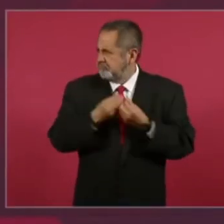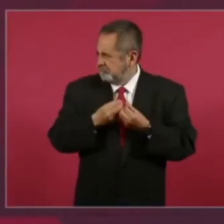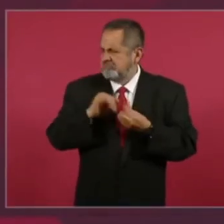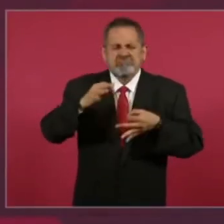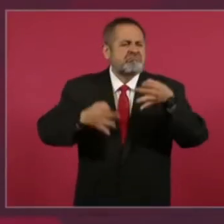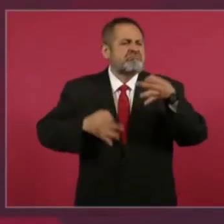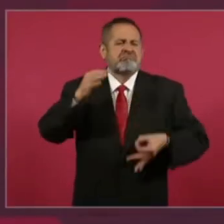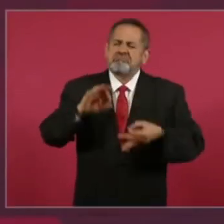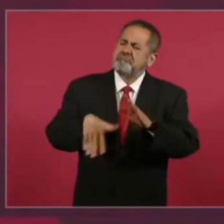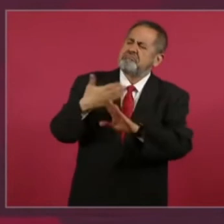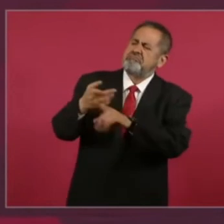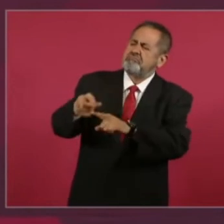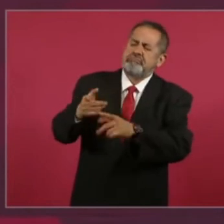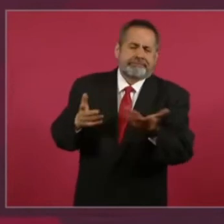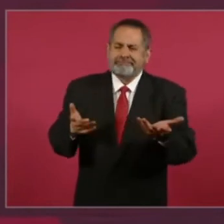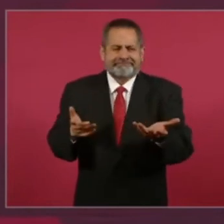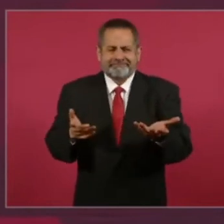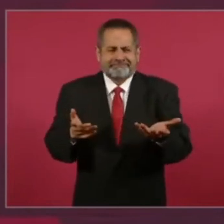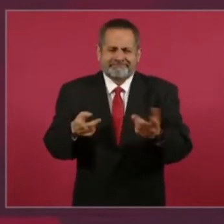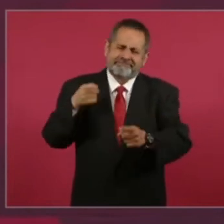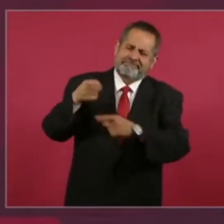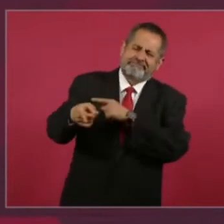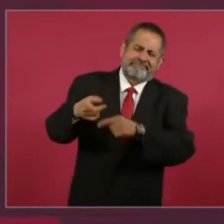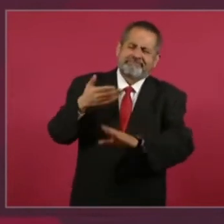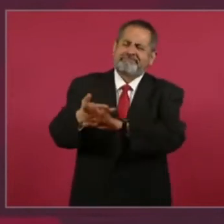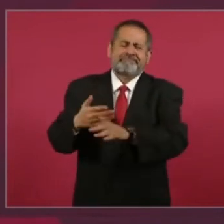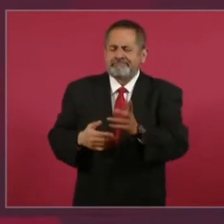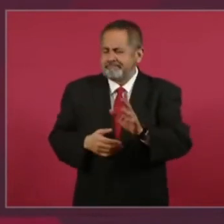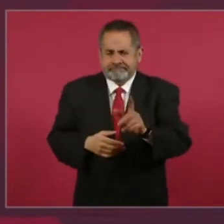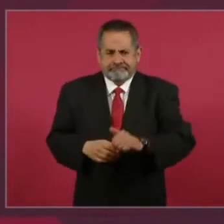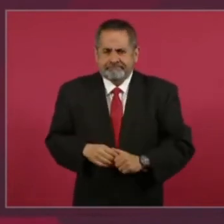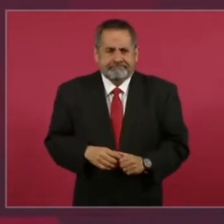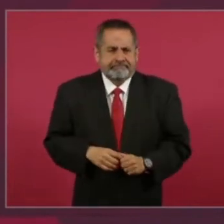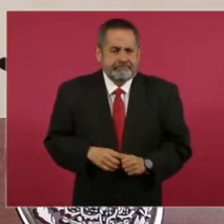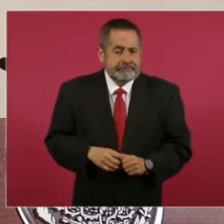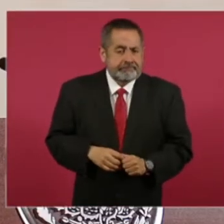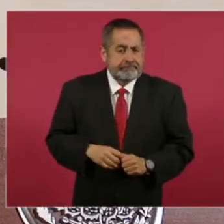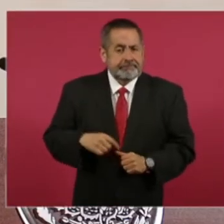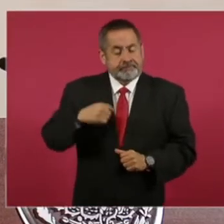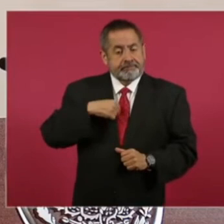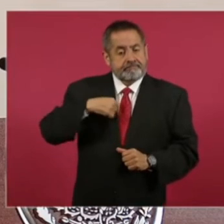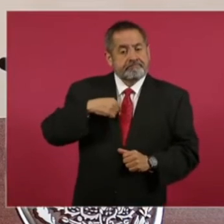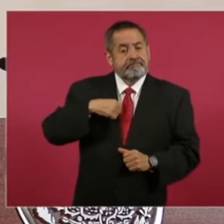pueden haber aquí linchamientos cuando yo hablo de que